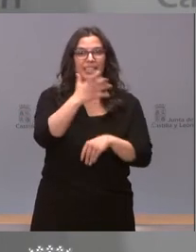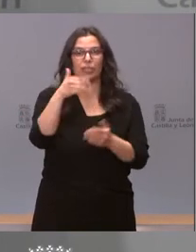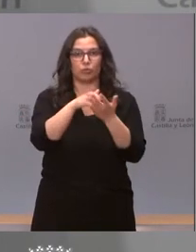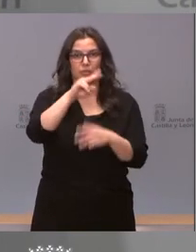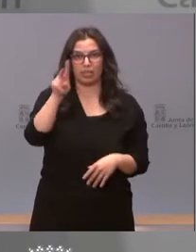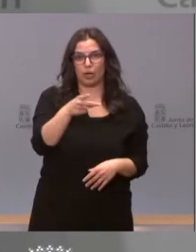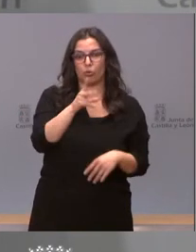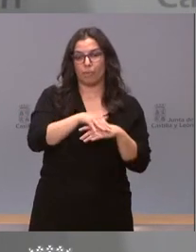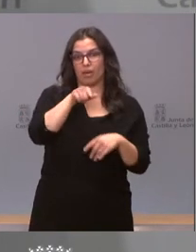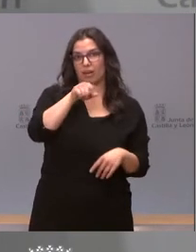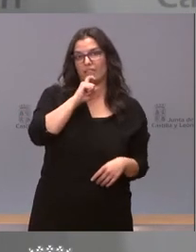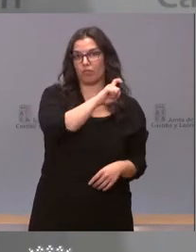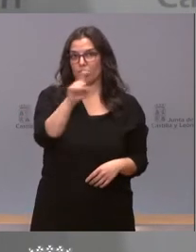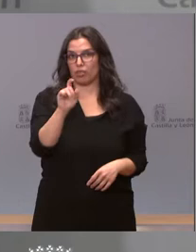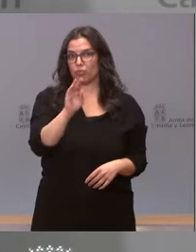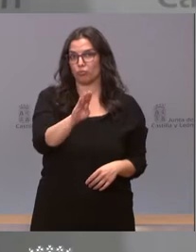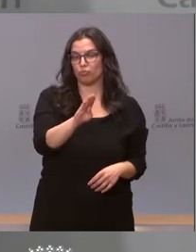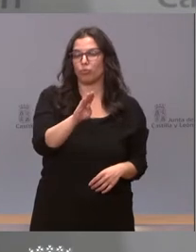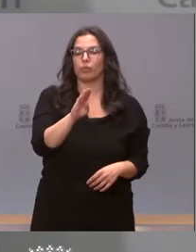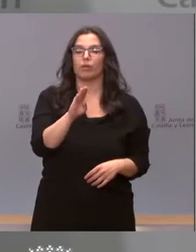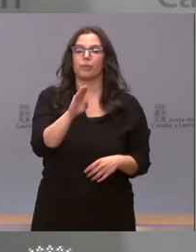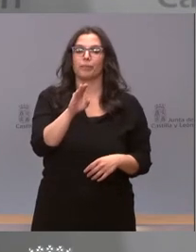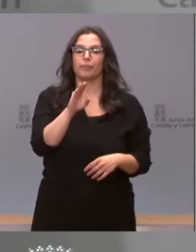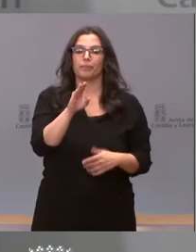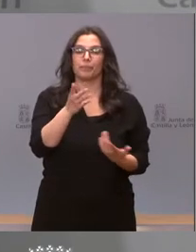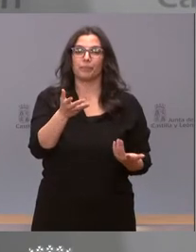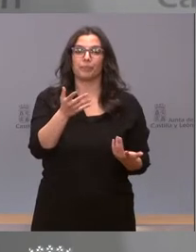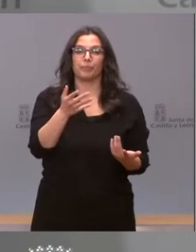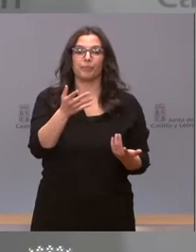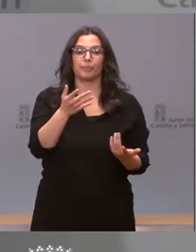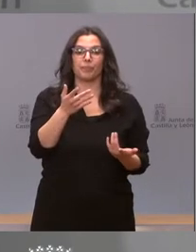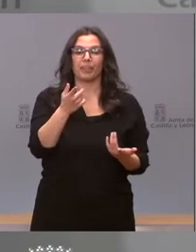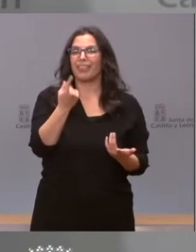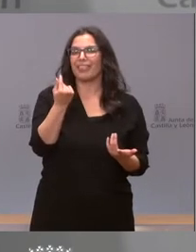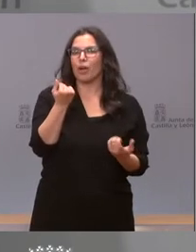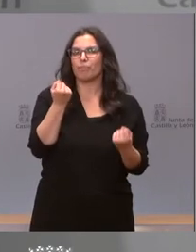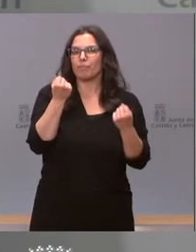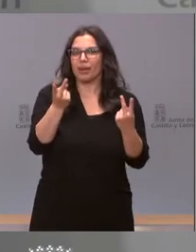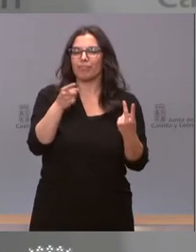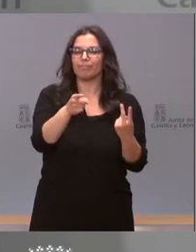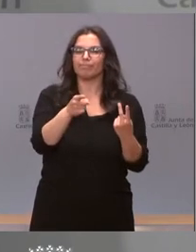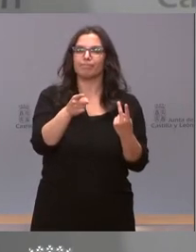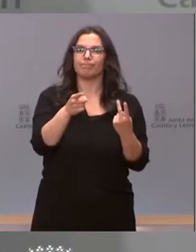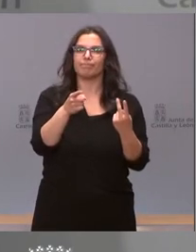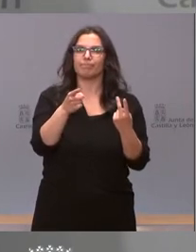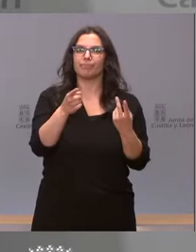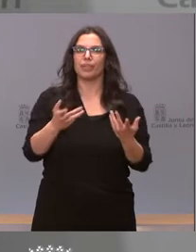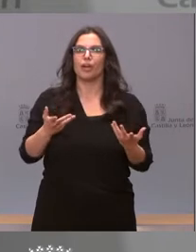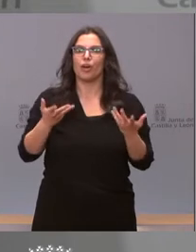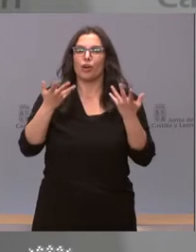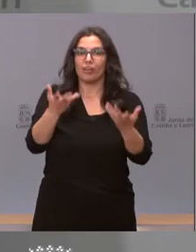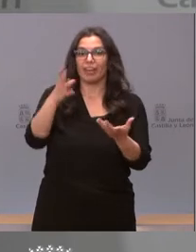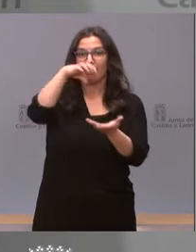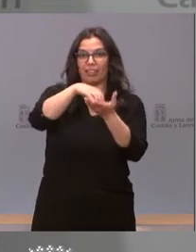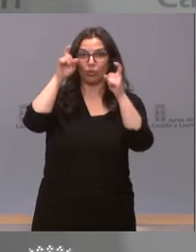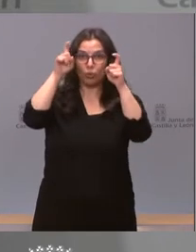esta fundación que tiene como destino facilitar la transición al empleo desde los centros